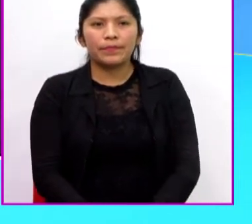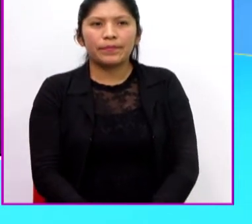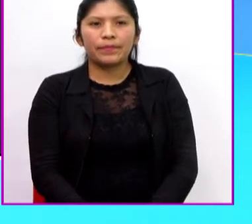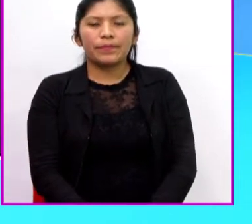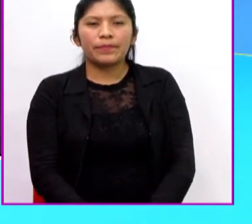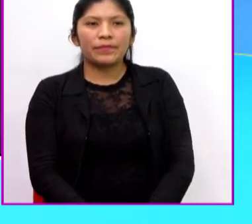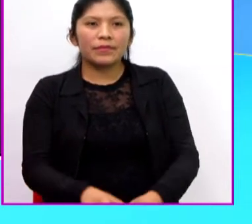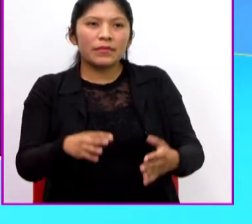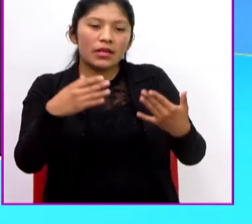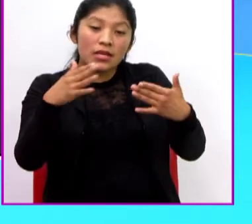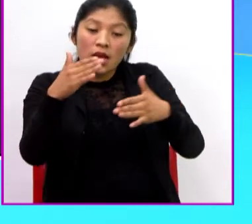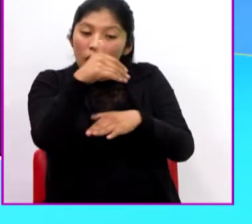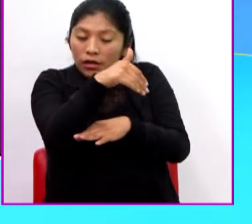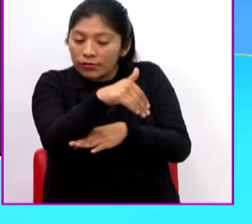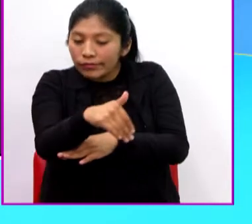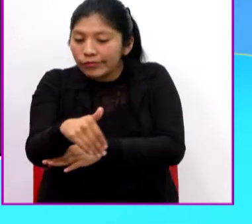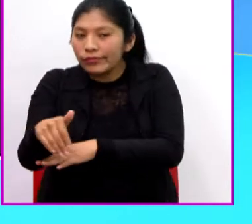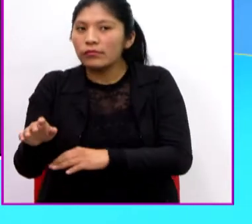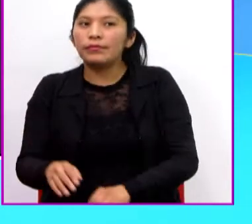¿Ya por la noche?